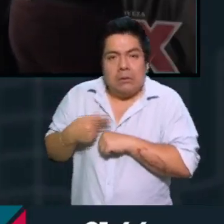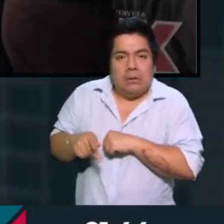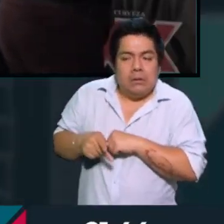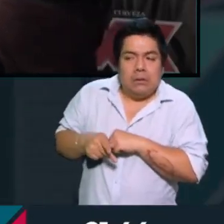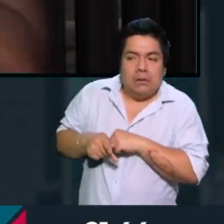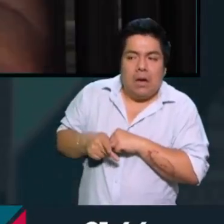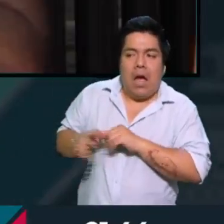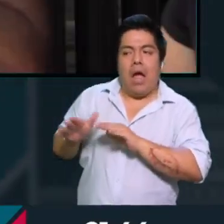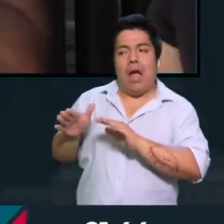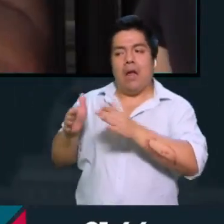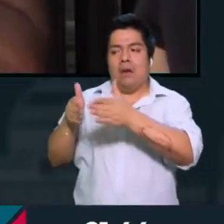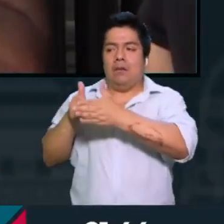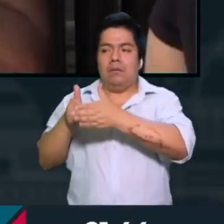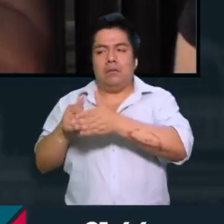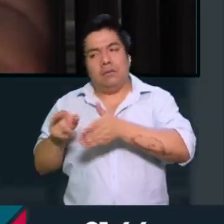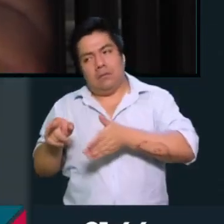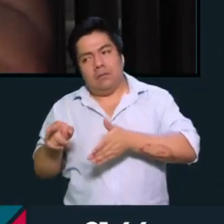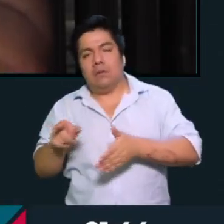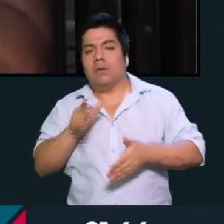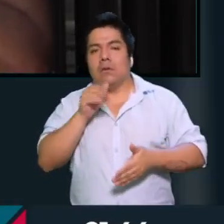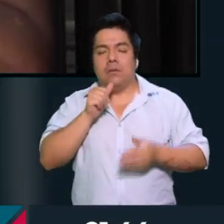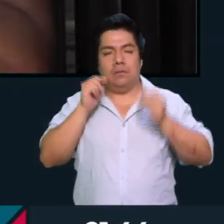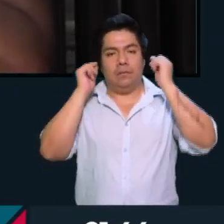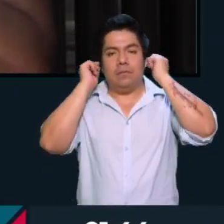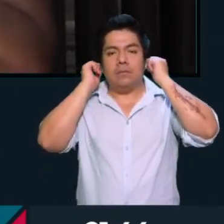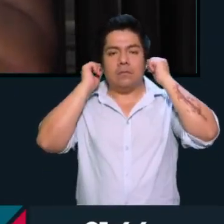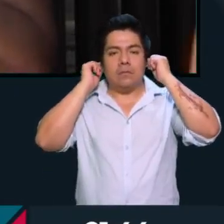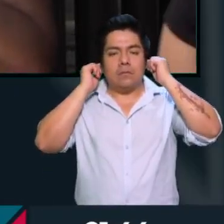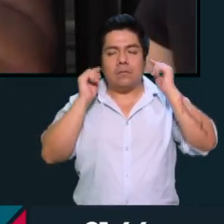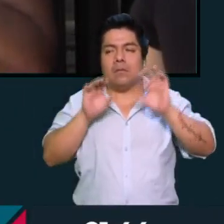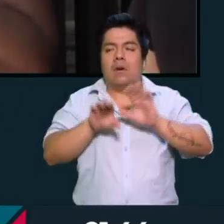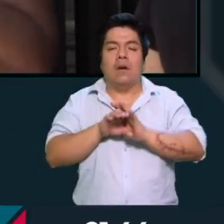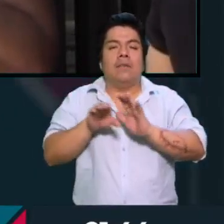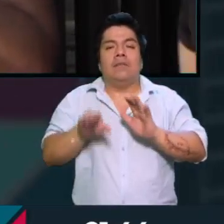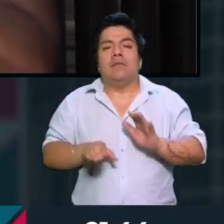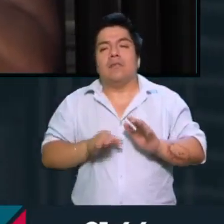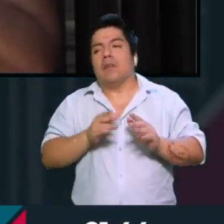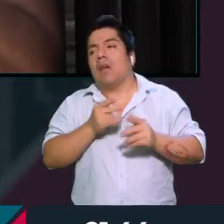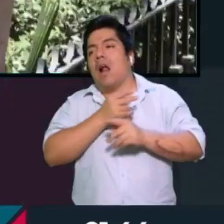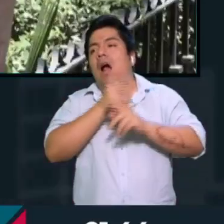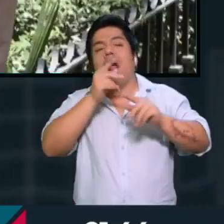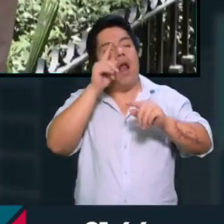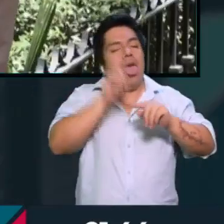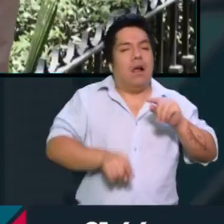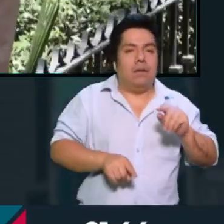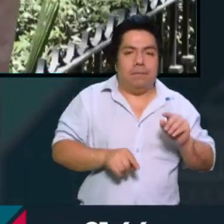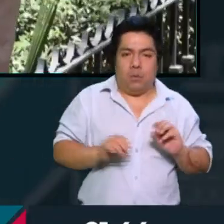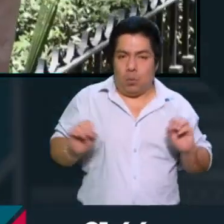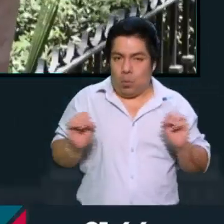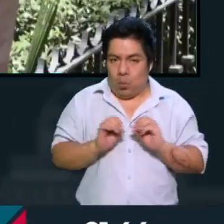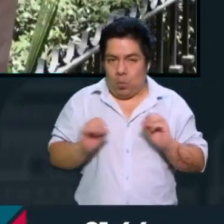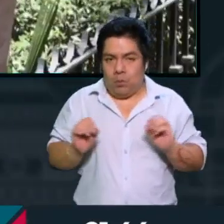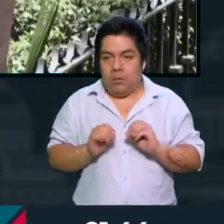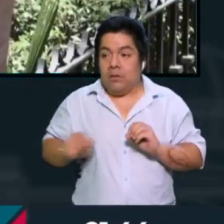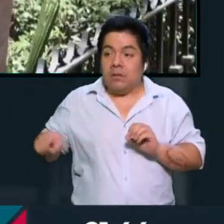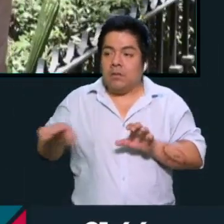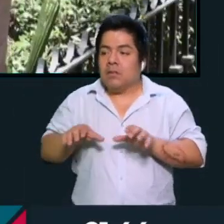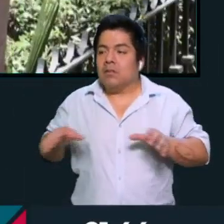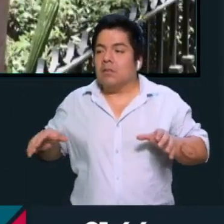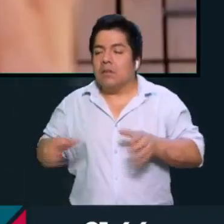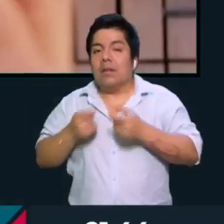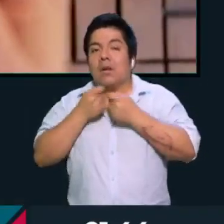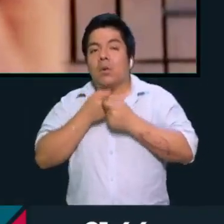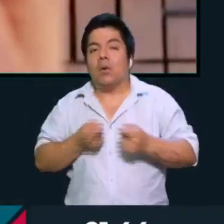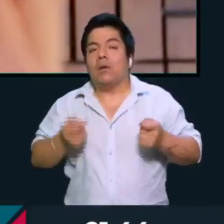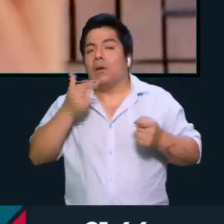hay que limitarla. No se trata de coartar la libertad de expresión de nadie, se trata de proteger a nuestras niñas,